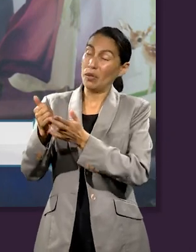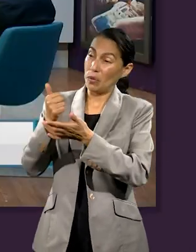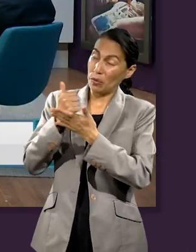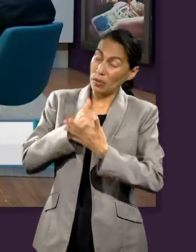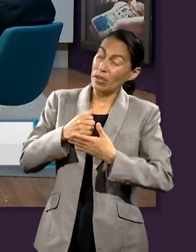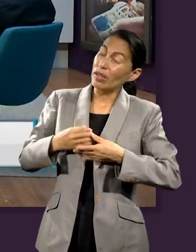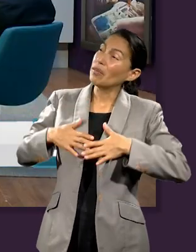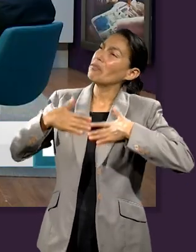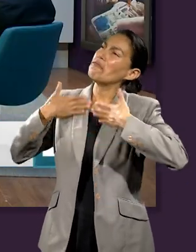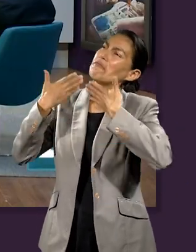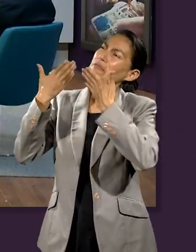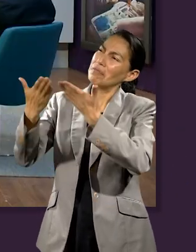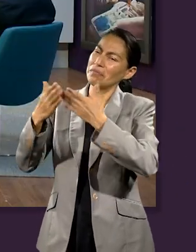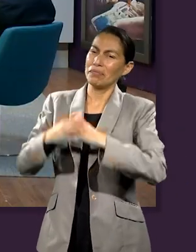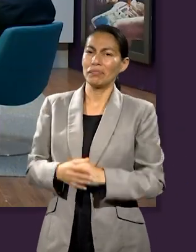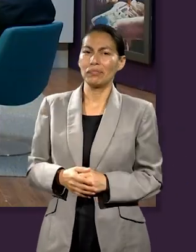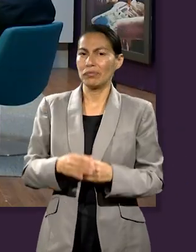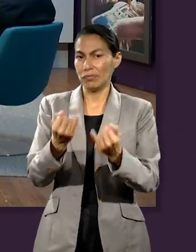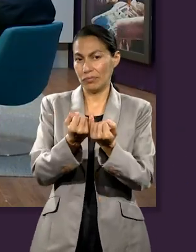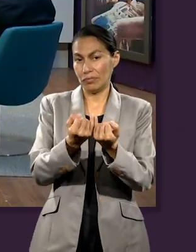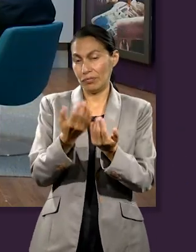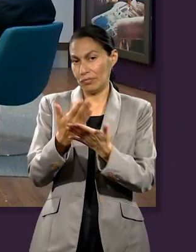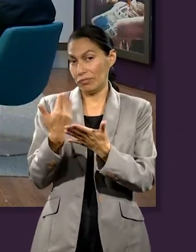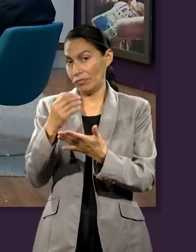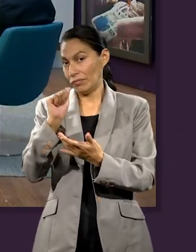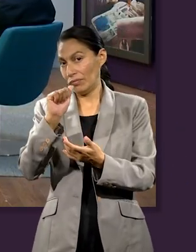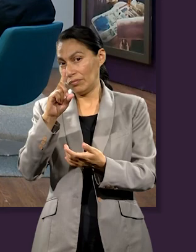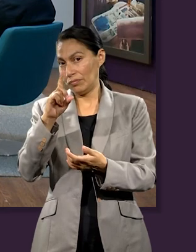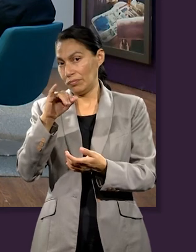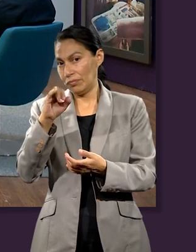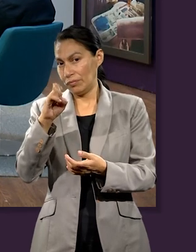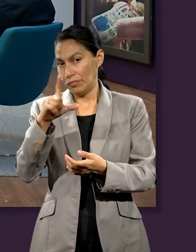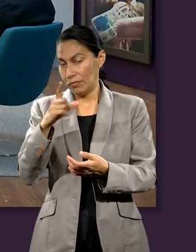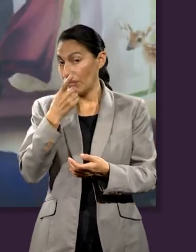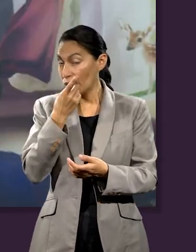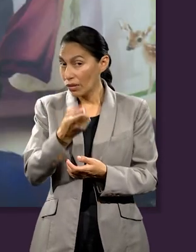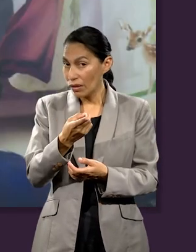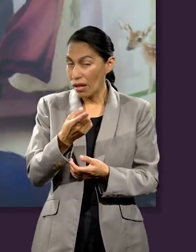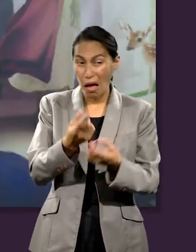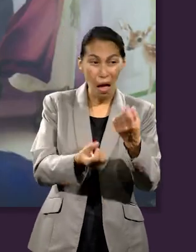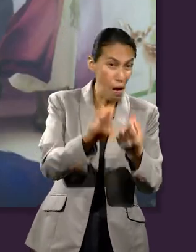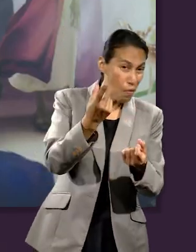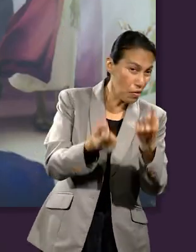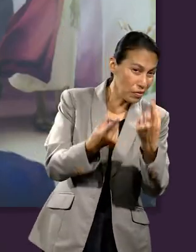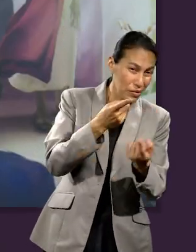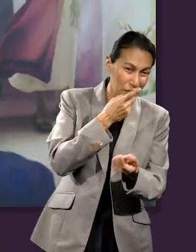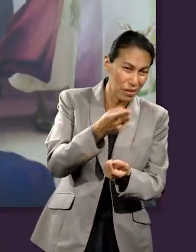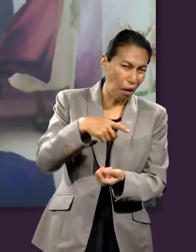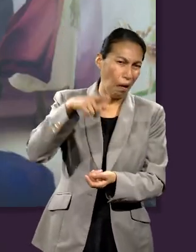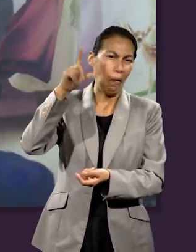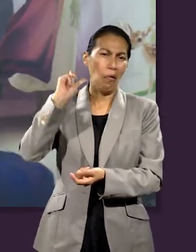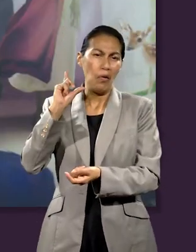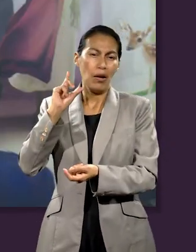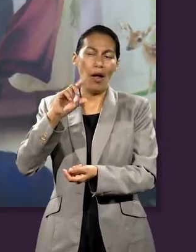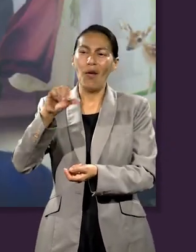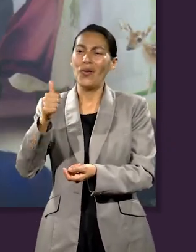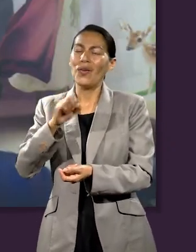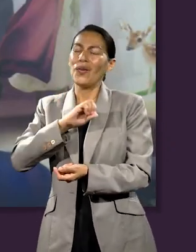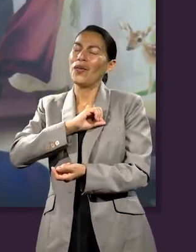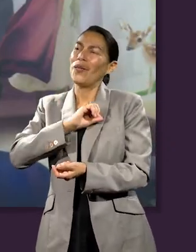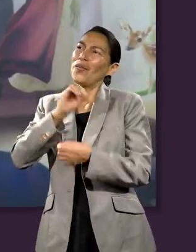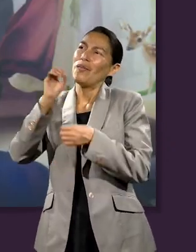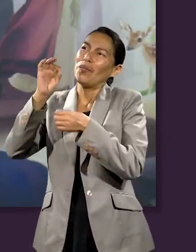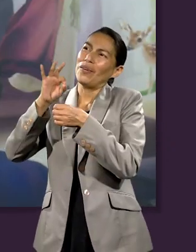confiar en Dios también. Y como decían, Abdiel, para otros es locura, ¿no? Dar algo así.